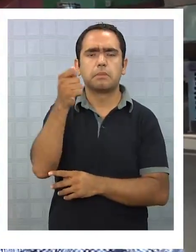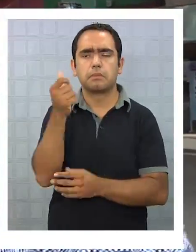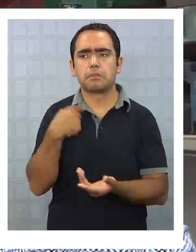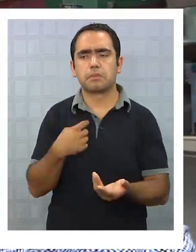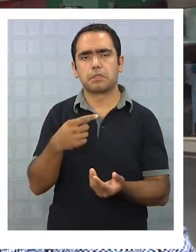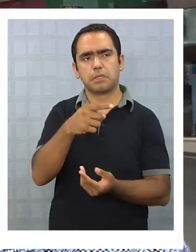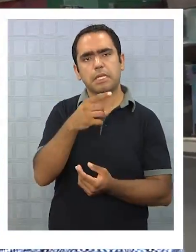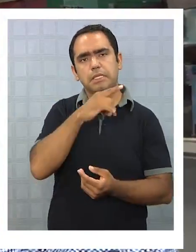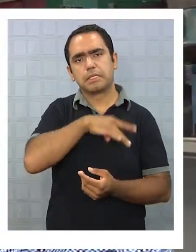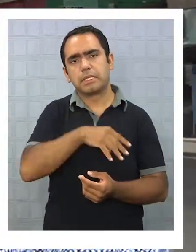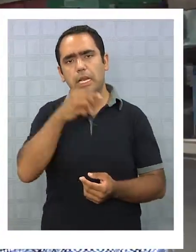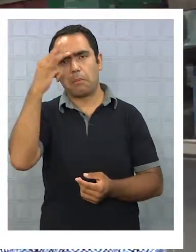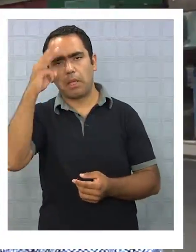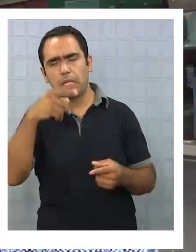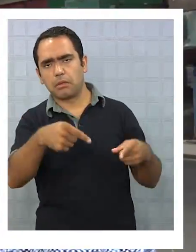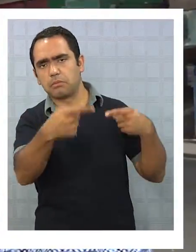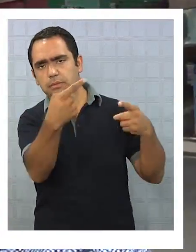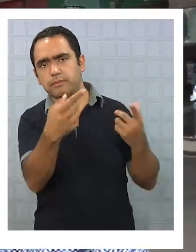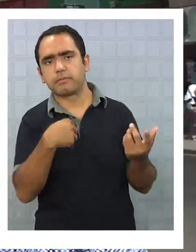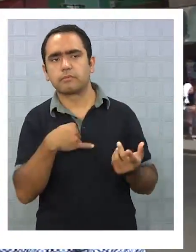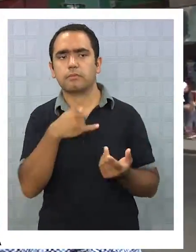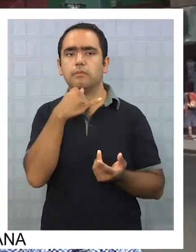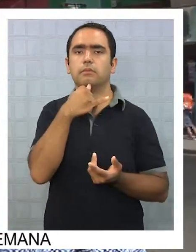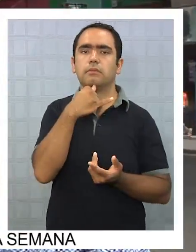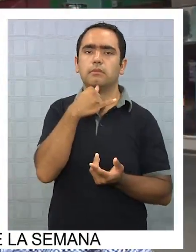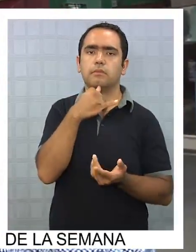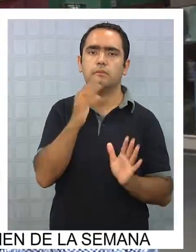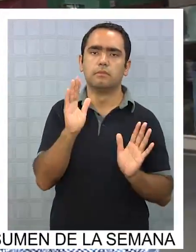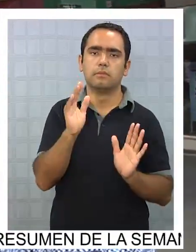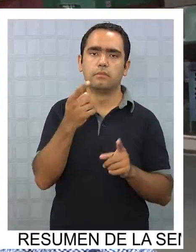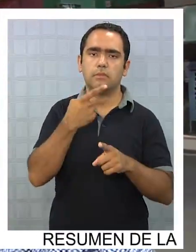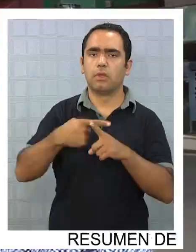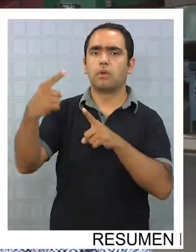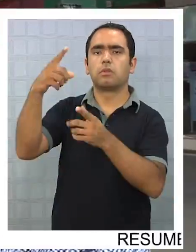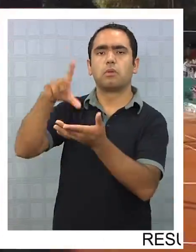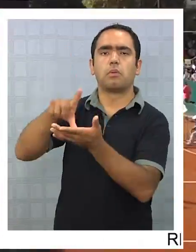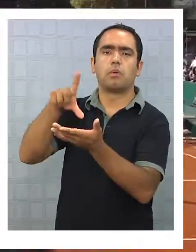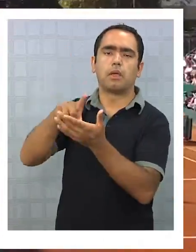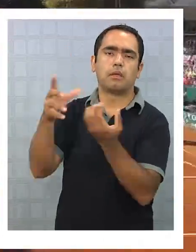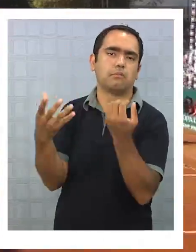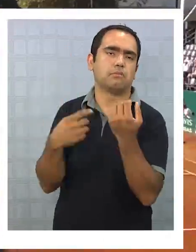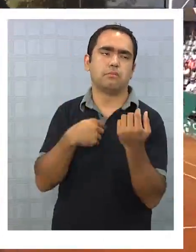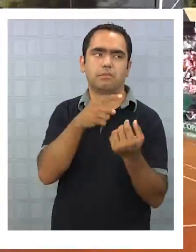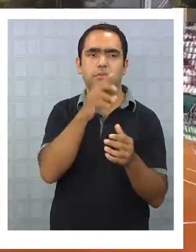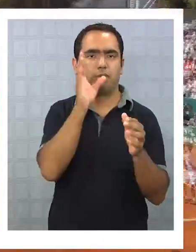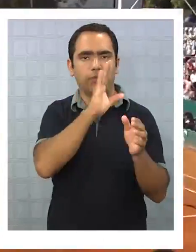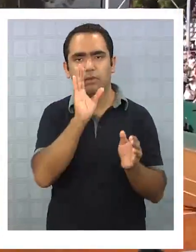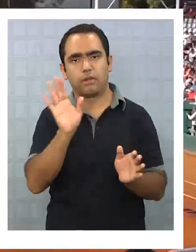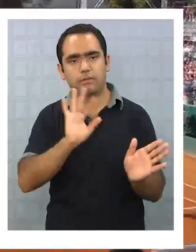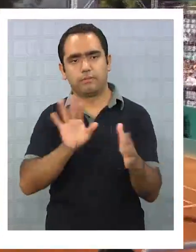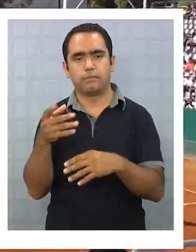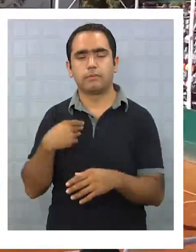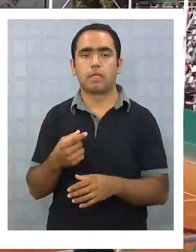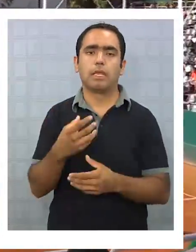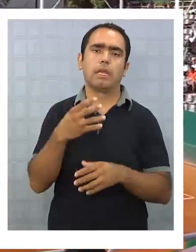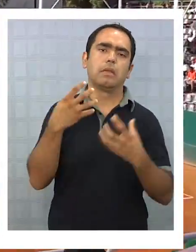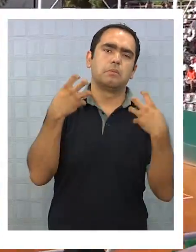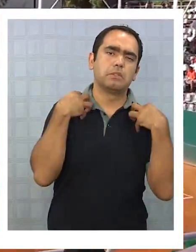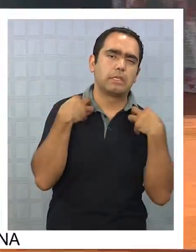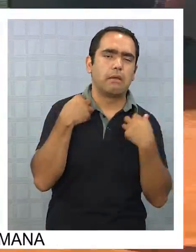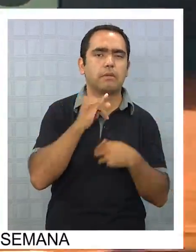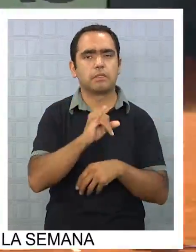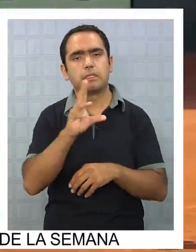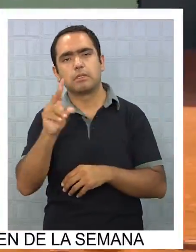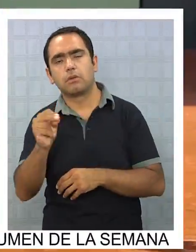si Chile gana México, en septiembre podamos hacerla, yo creo que será otro lugar del país. Responsables o no, acuerdos y